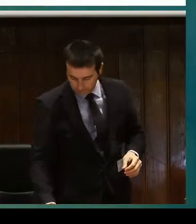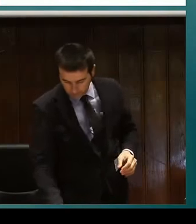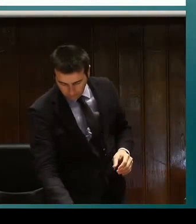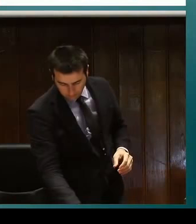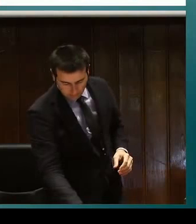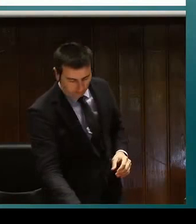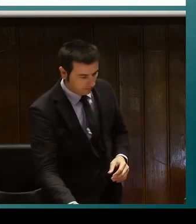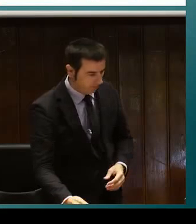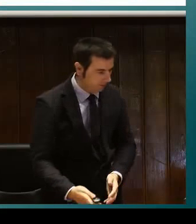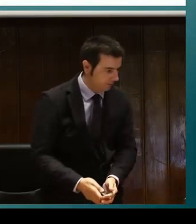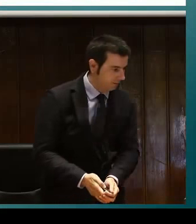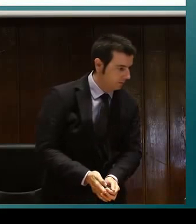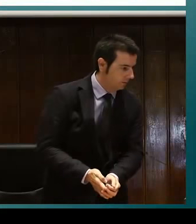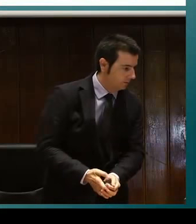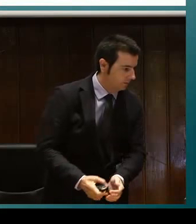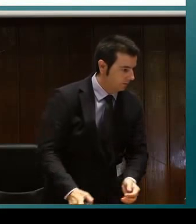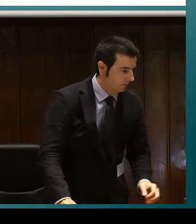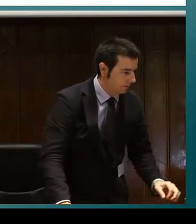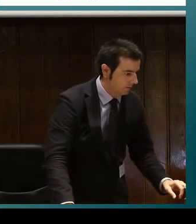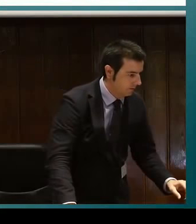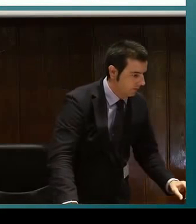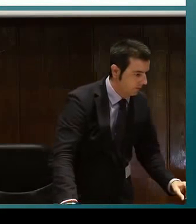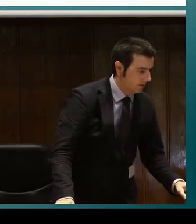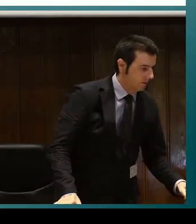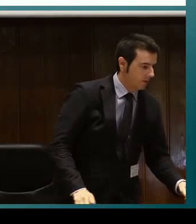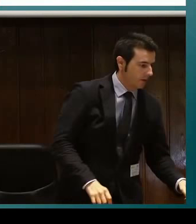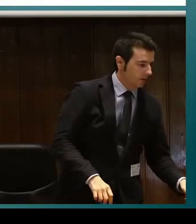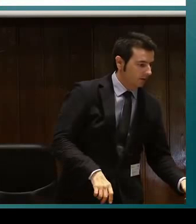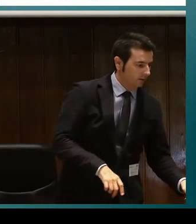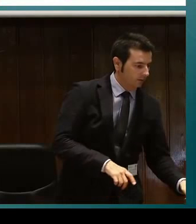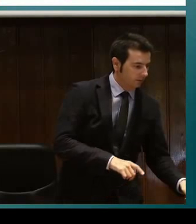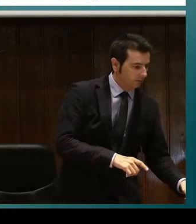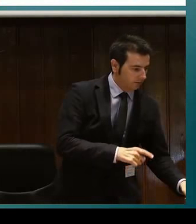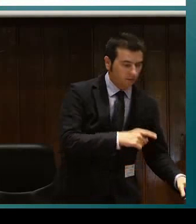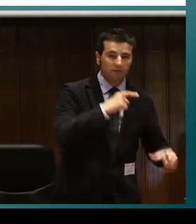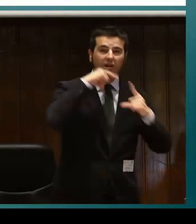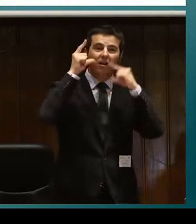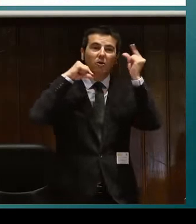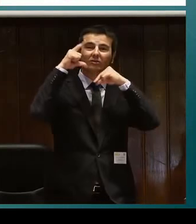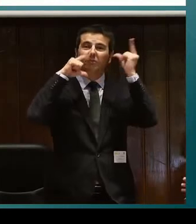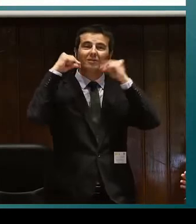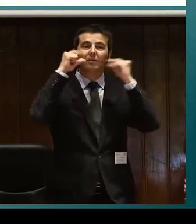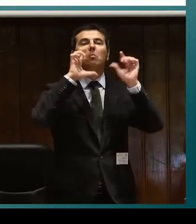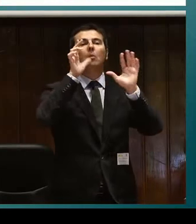el guía intérprete que está al lado le pueda repetir la parte que no ha oído o no ha comprendido.